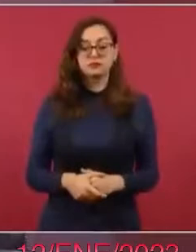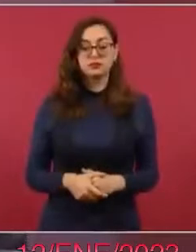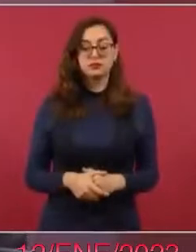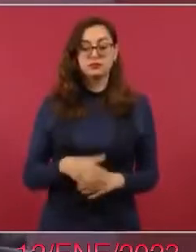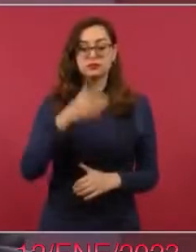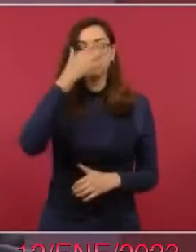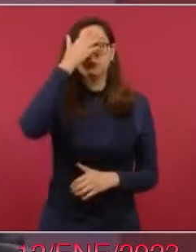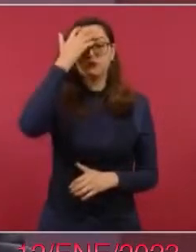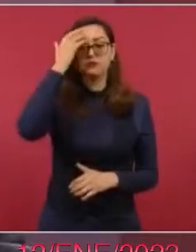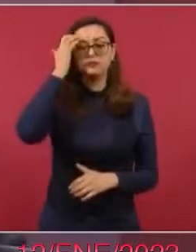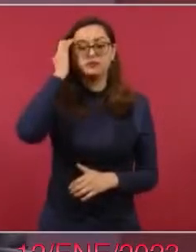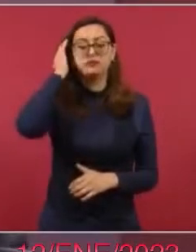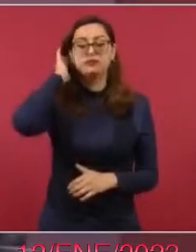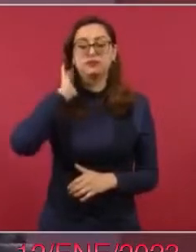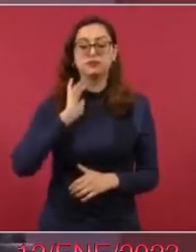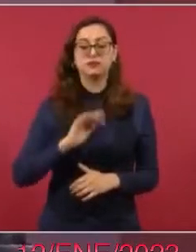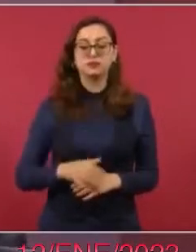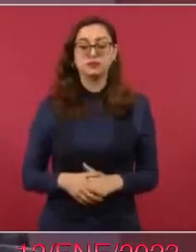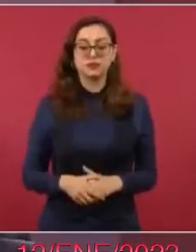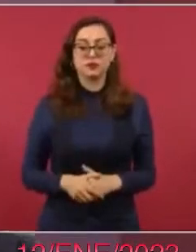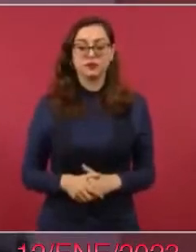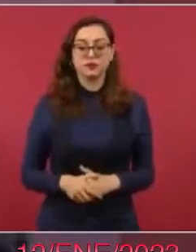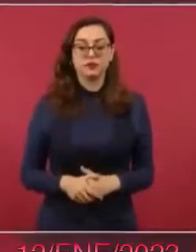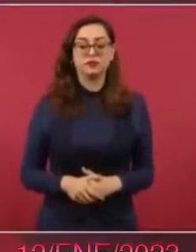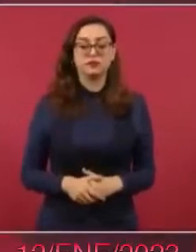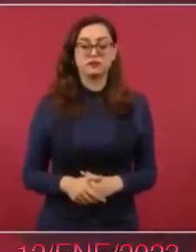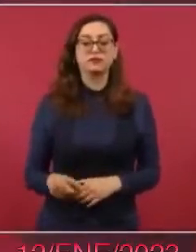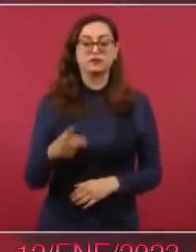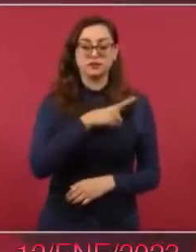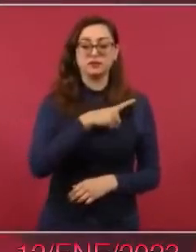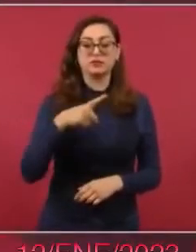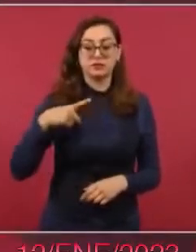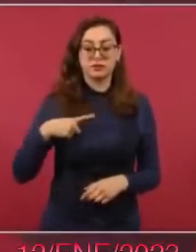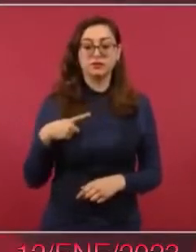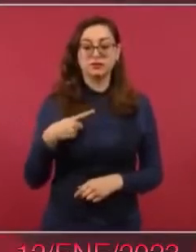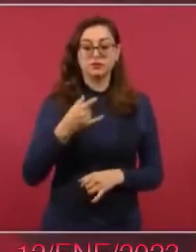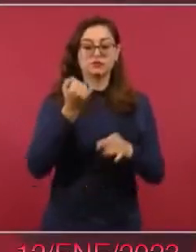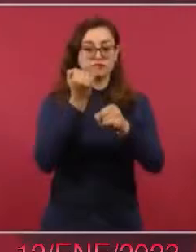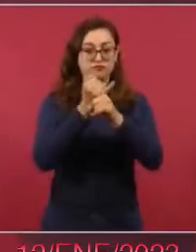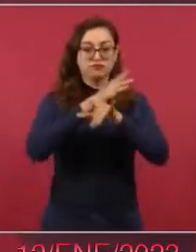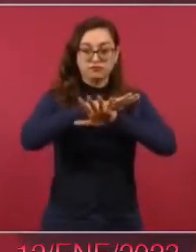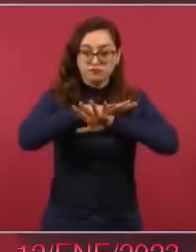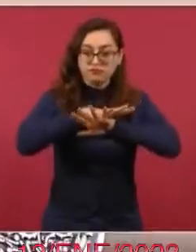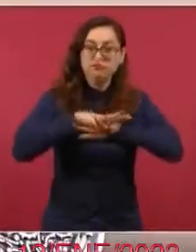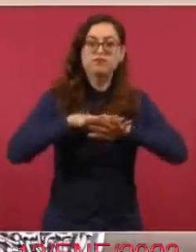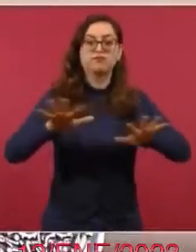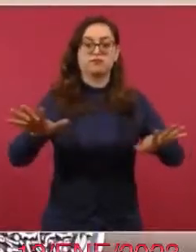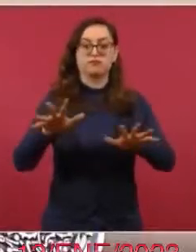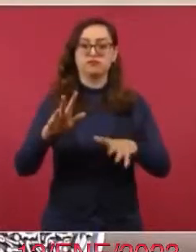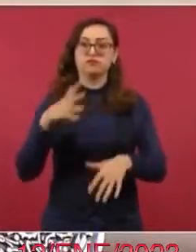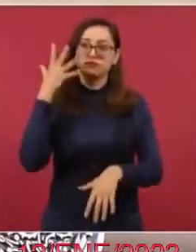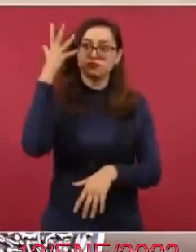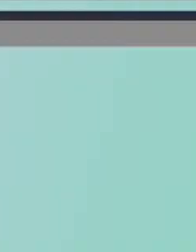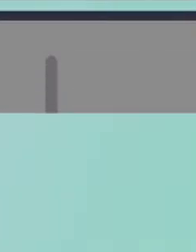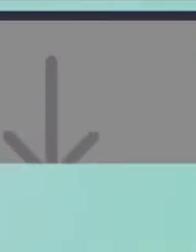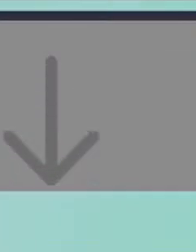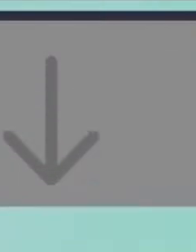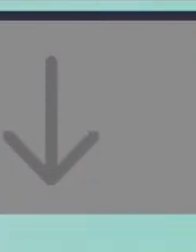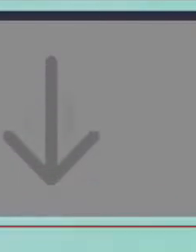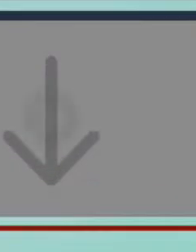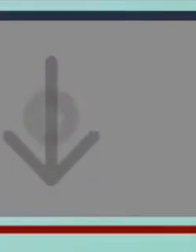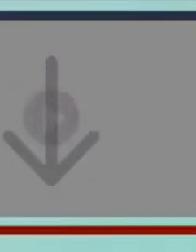el que se informe para que no vuelva a repetirse